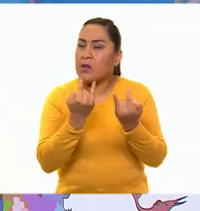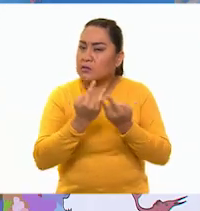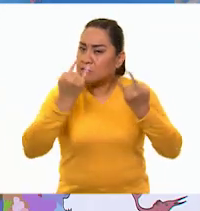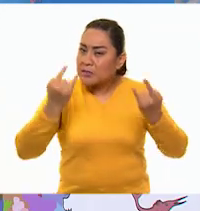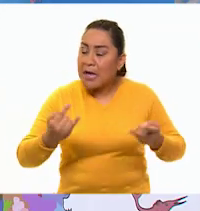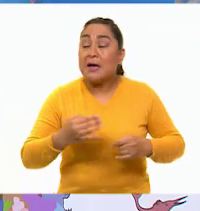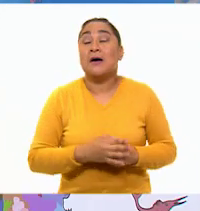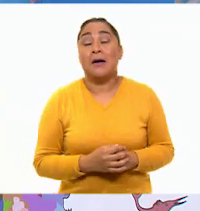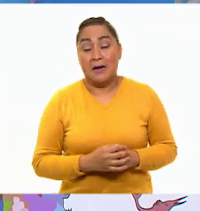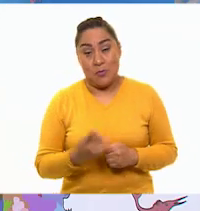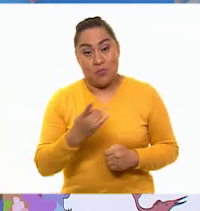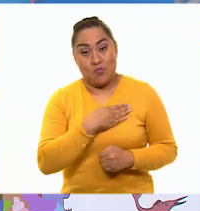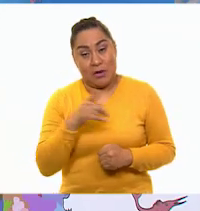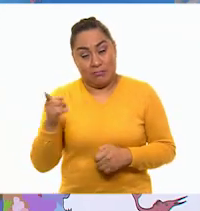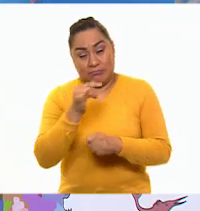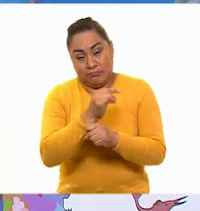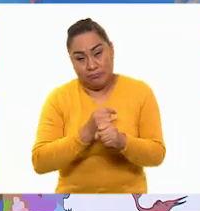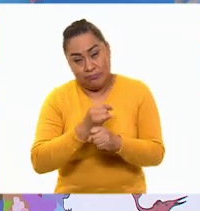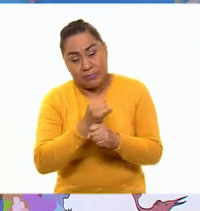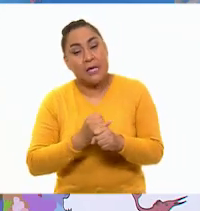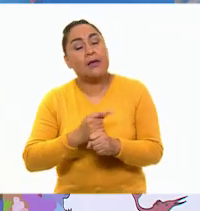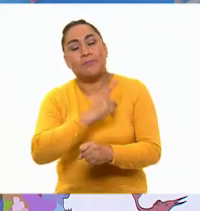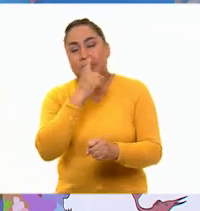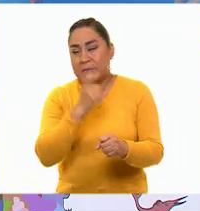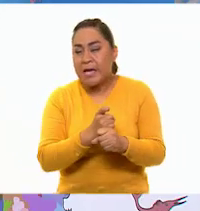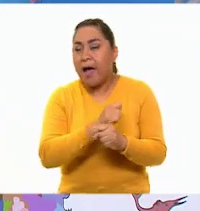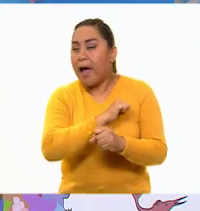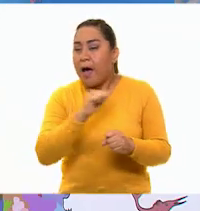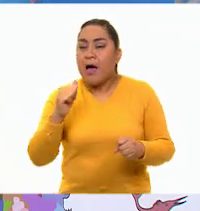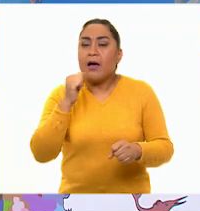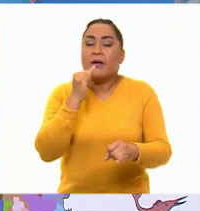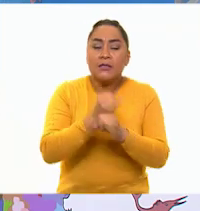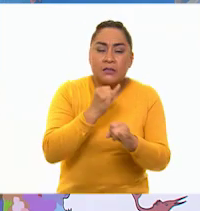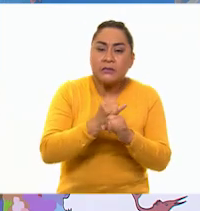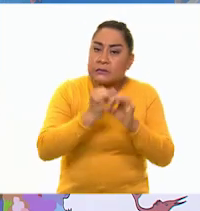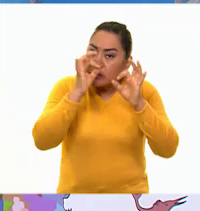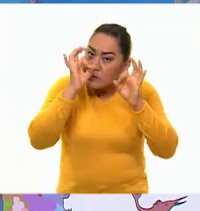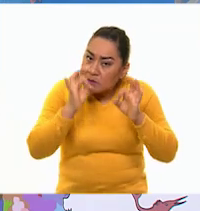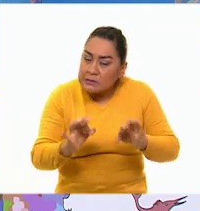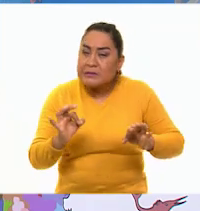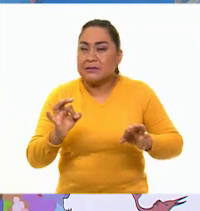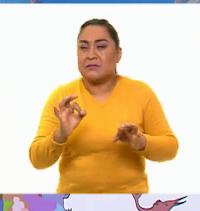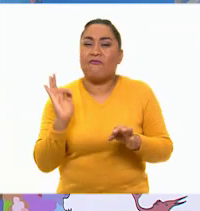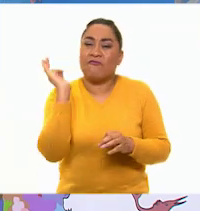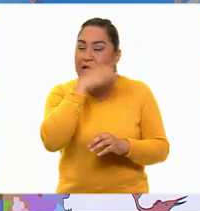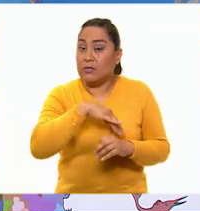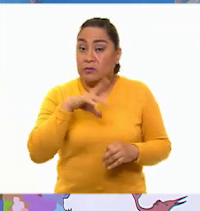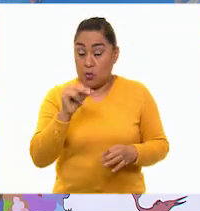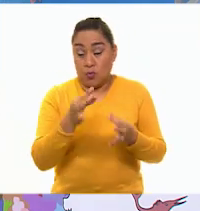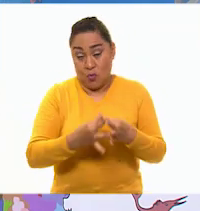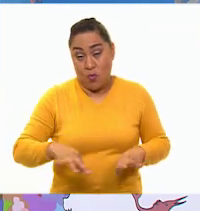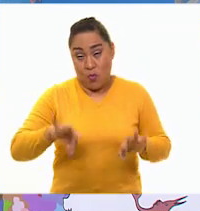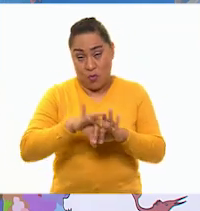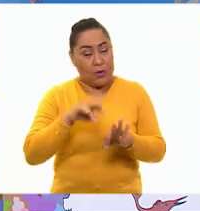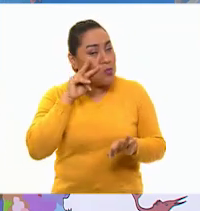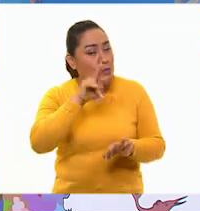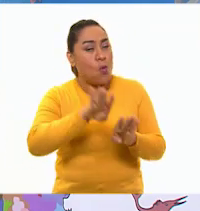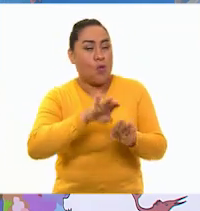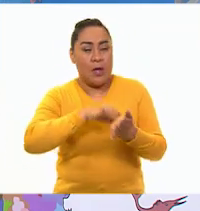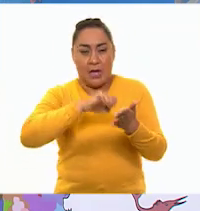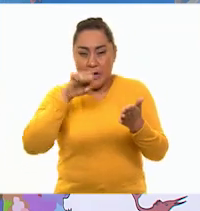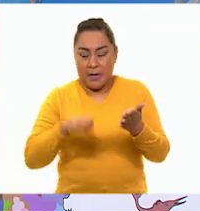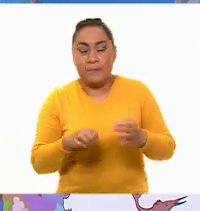María, que hagas tu investigación en fuentes históricas confiables. Es importante seguir este ejemplo. También en casa. Ahora,